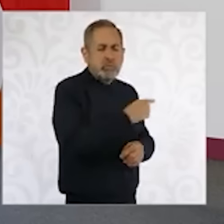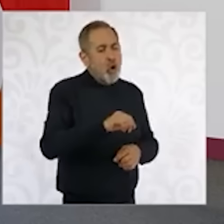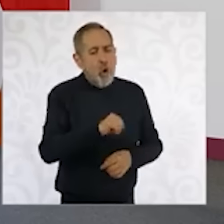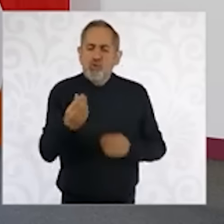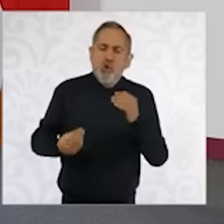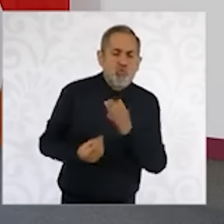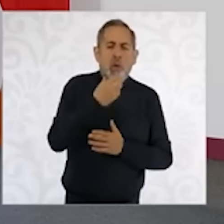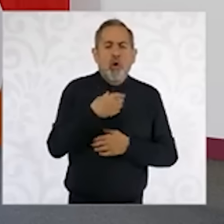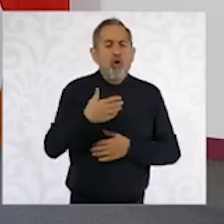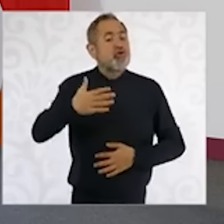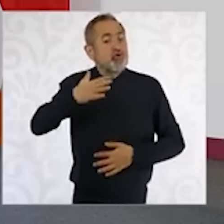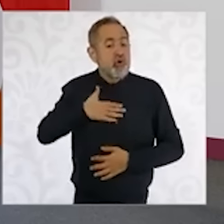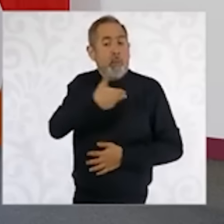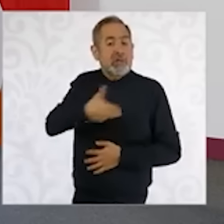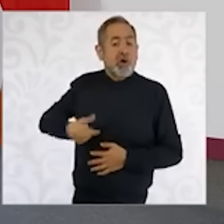a once.